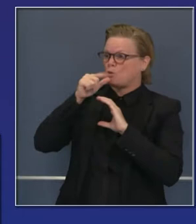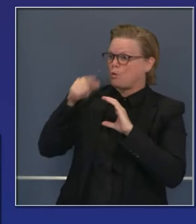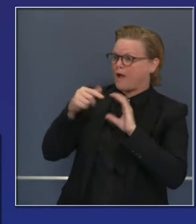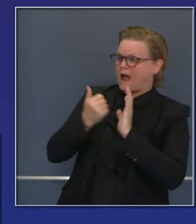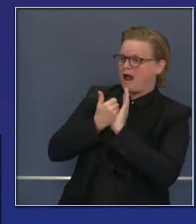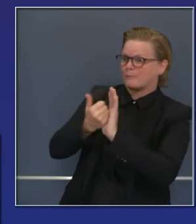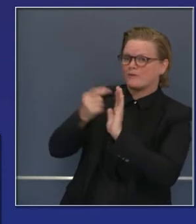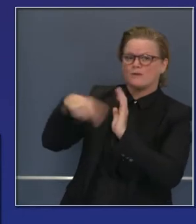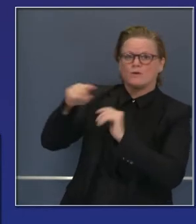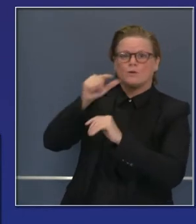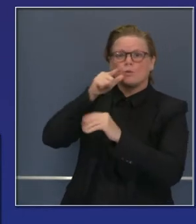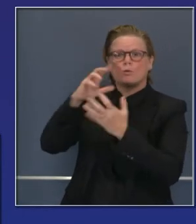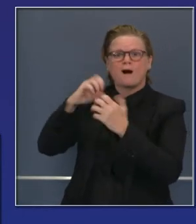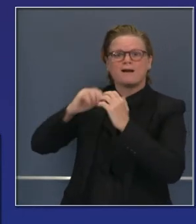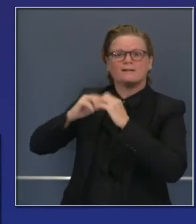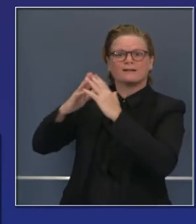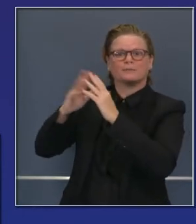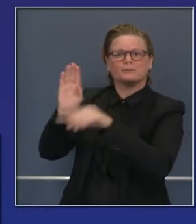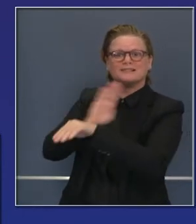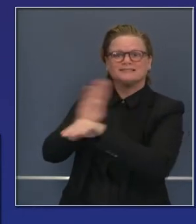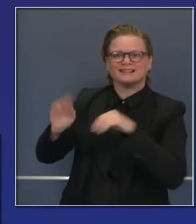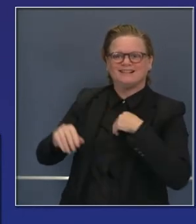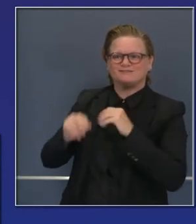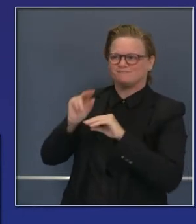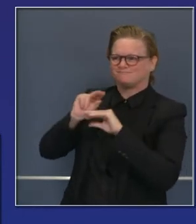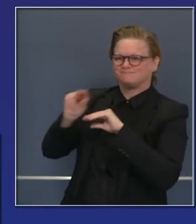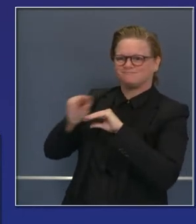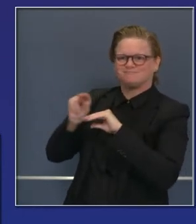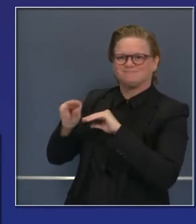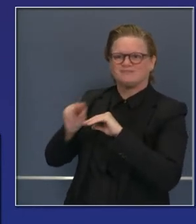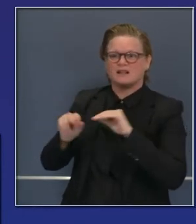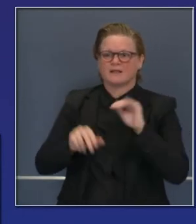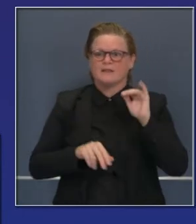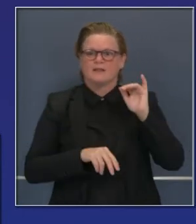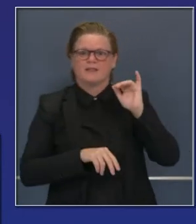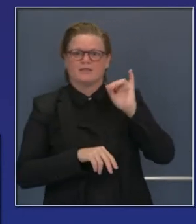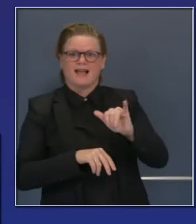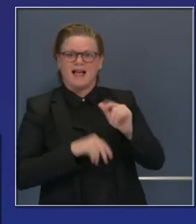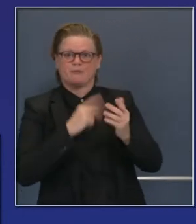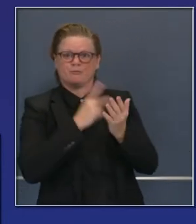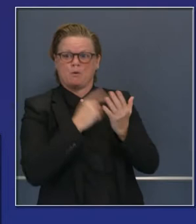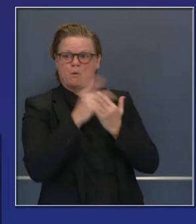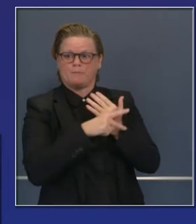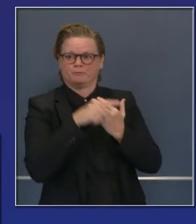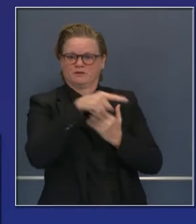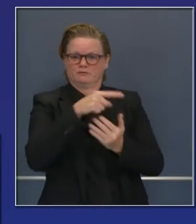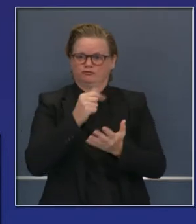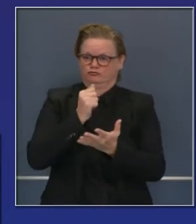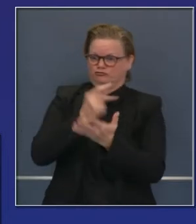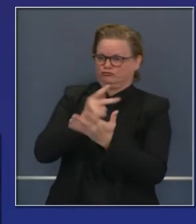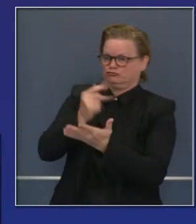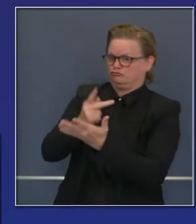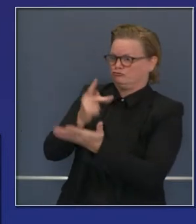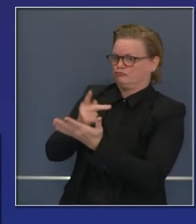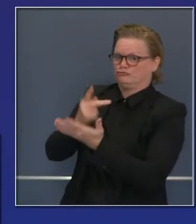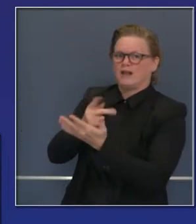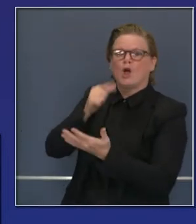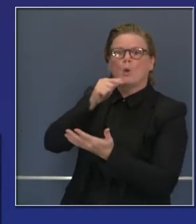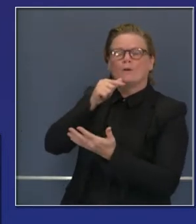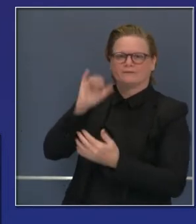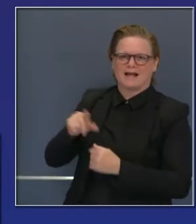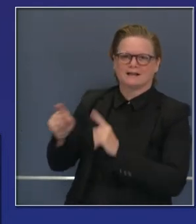Y les recordamos a los profesionales de este programa aprobado con mucho apoyo de la legislatura.